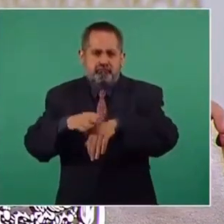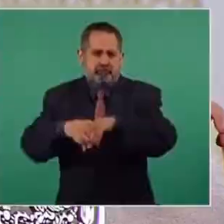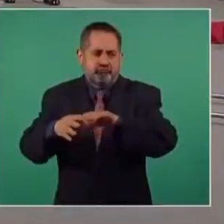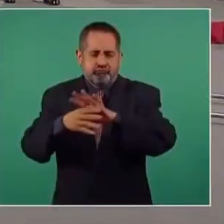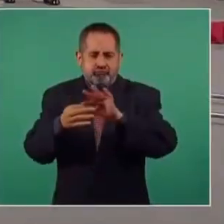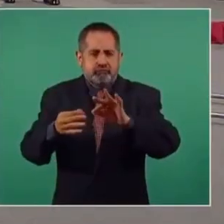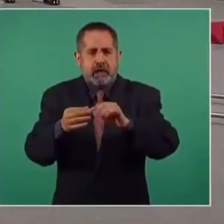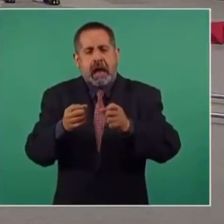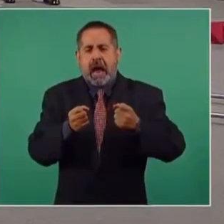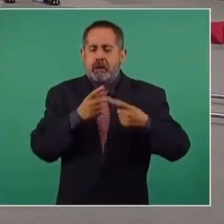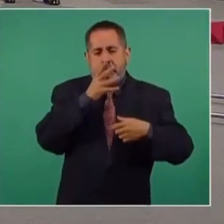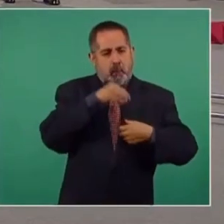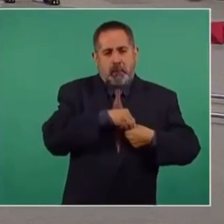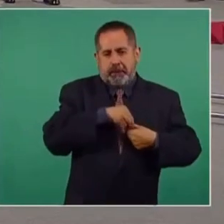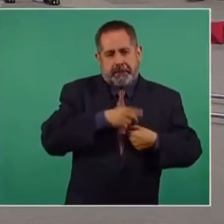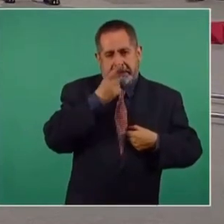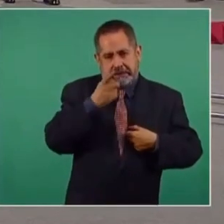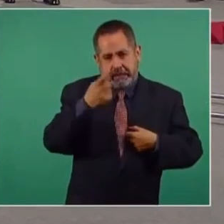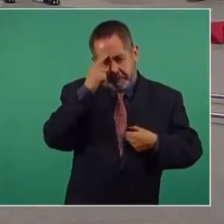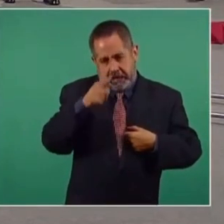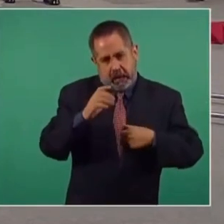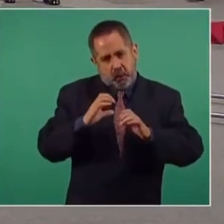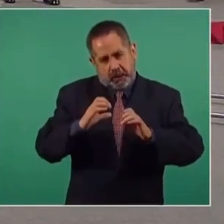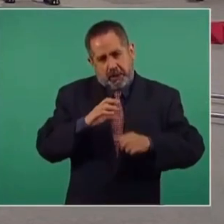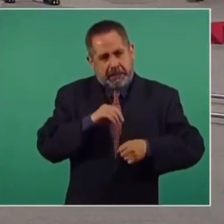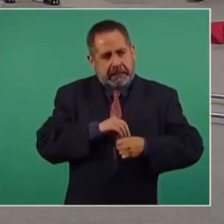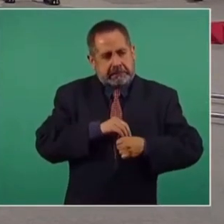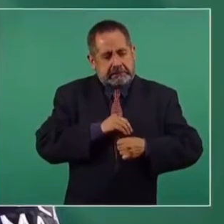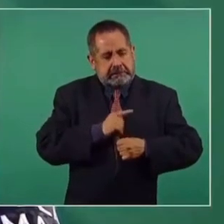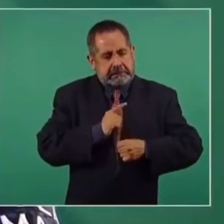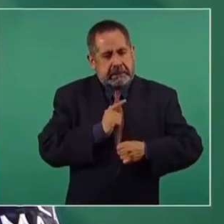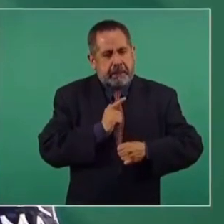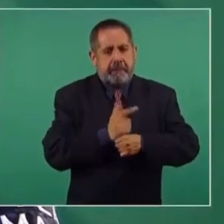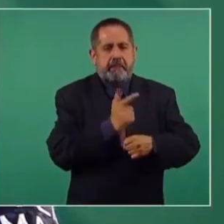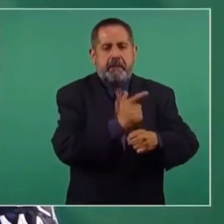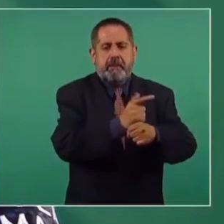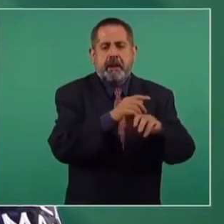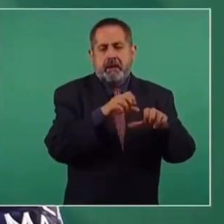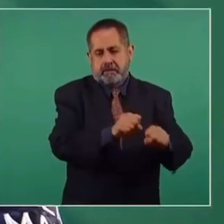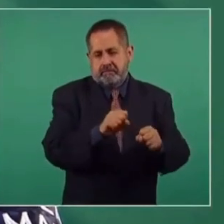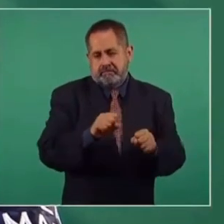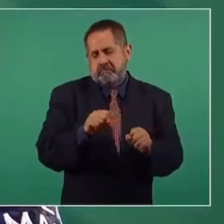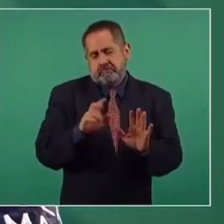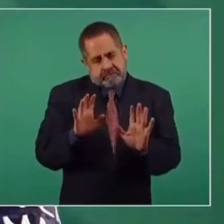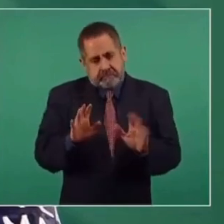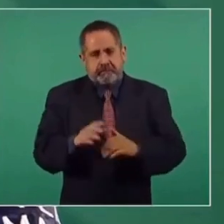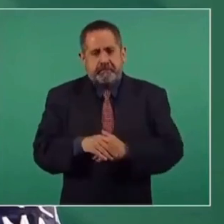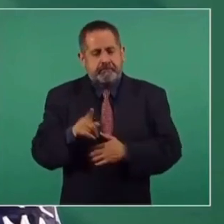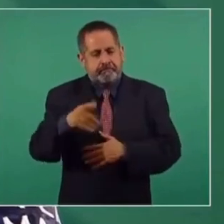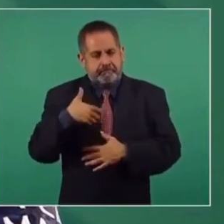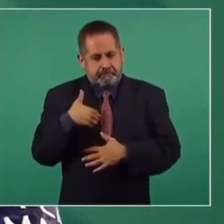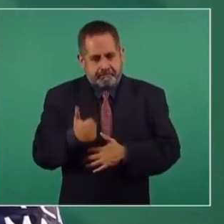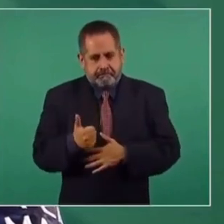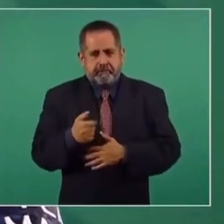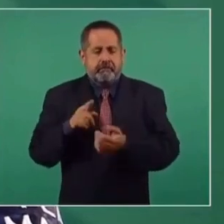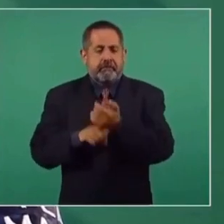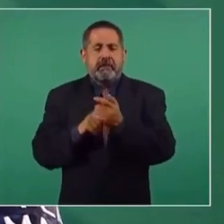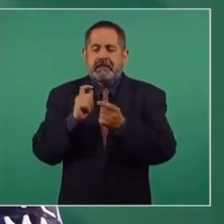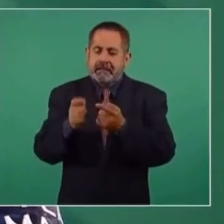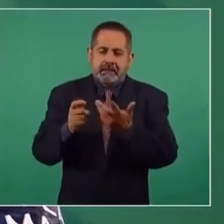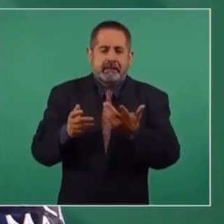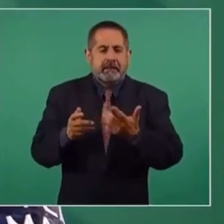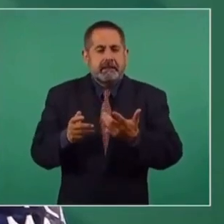alguna otra no por cuestiones de seguimiento de casos que hay ahí en puerta. Entiendan que esto es una